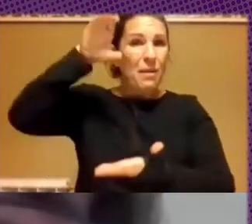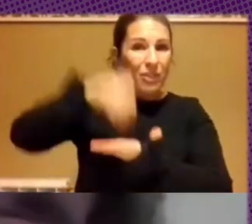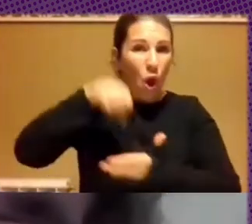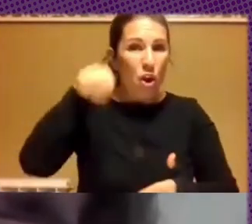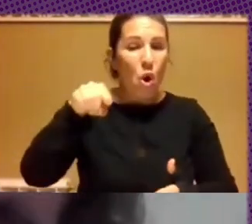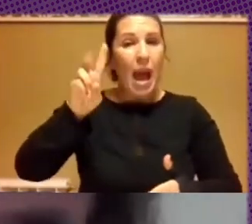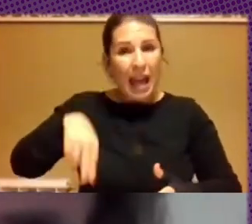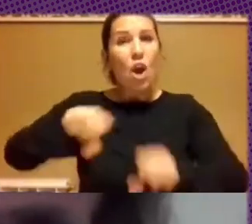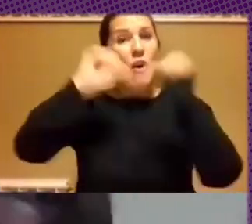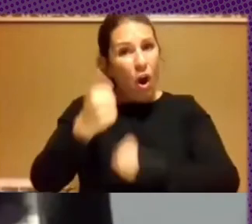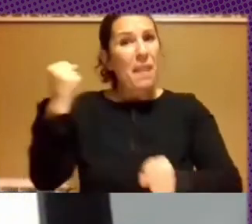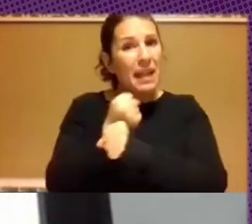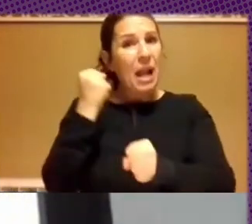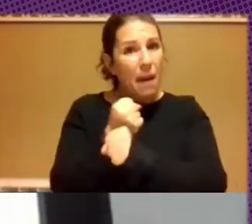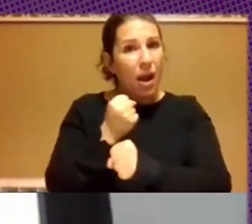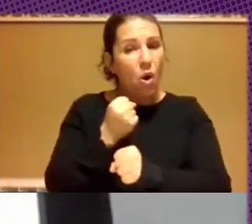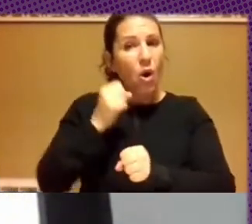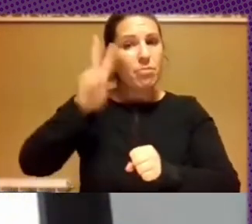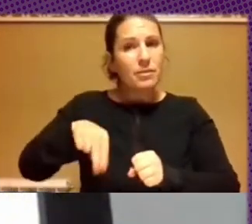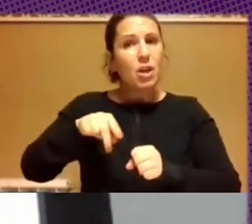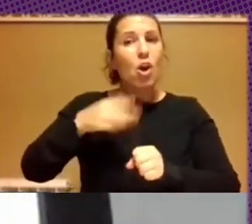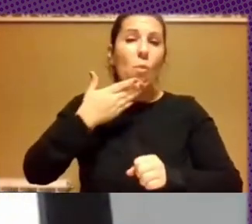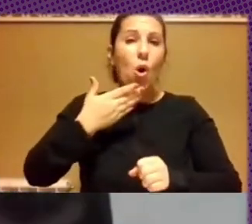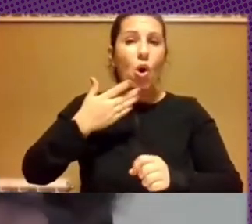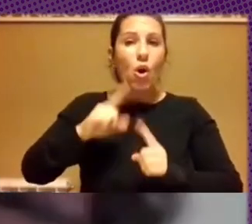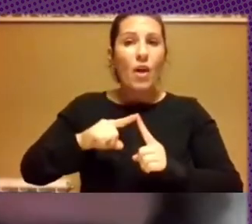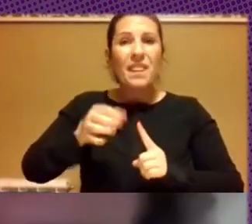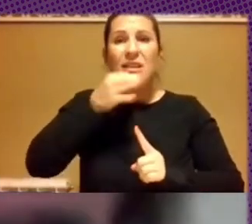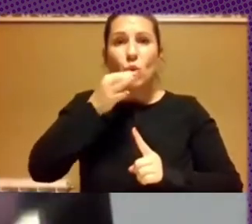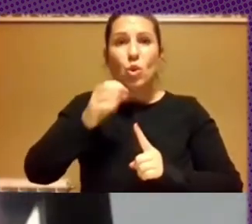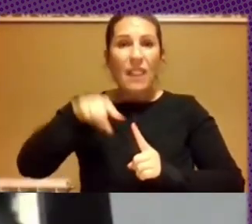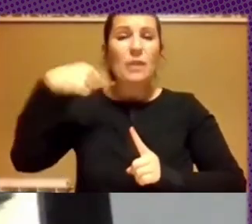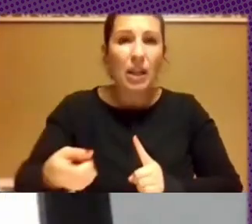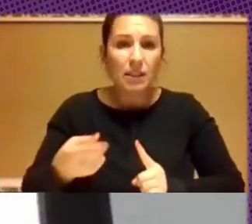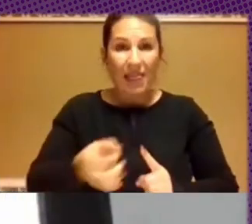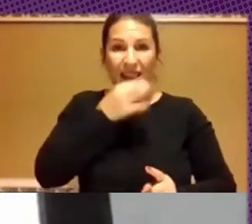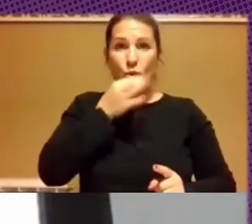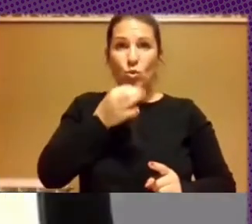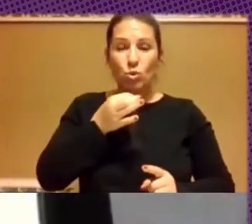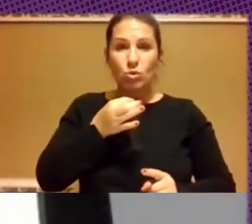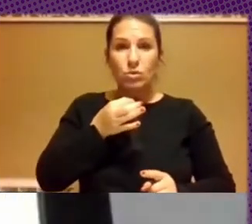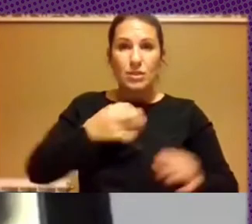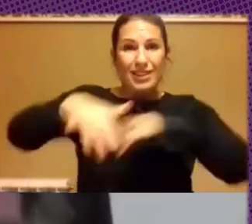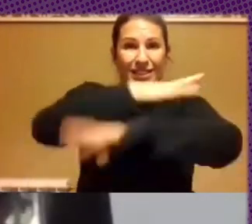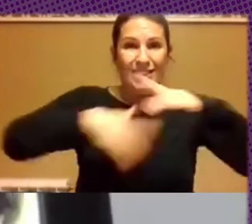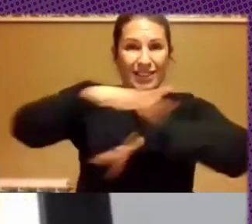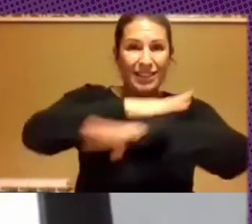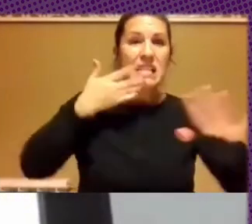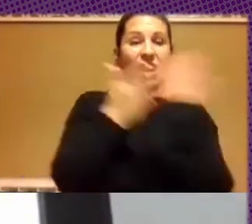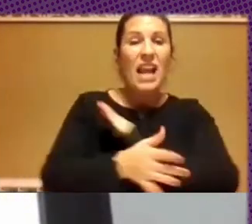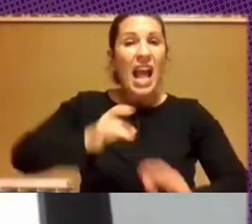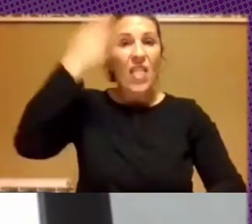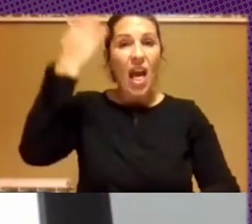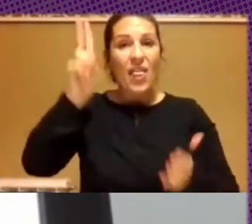forma de trabajo expós. Es decir, trabajamos sobre los discursos que circulan. Con lo cual, la idea de la censura